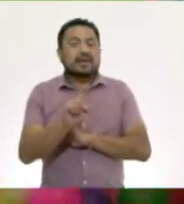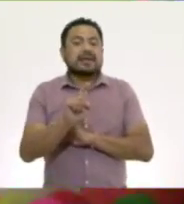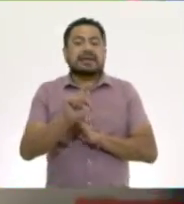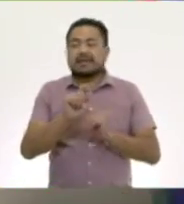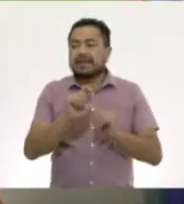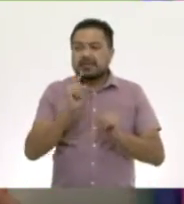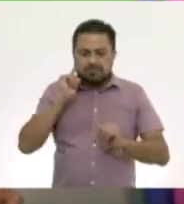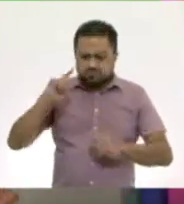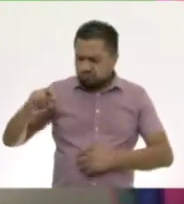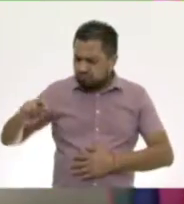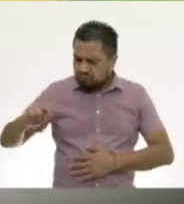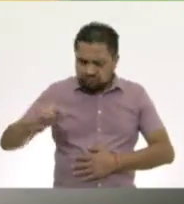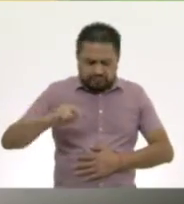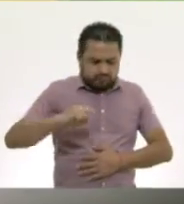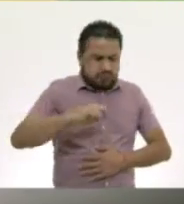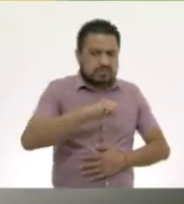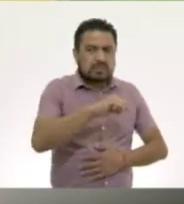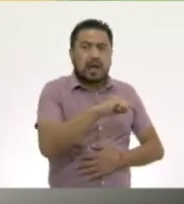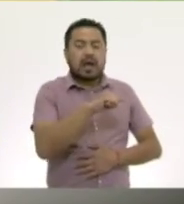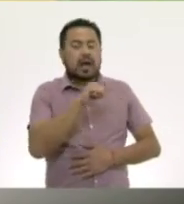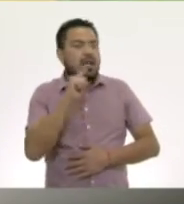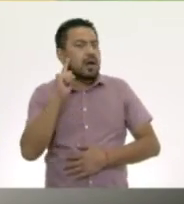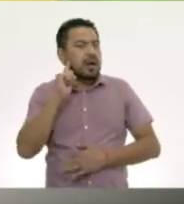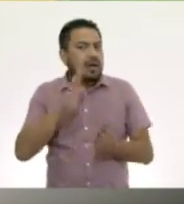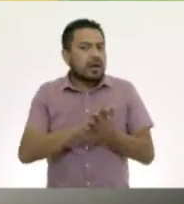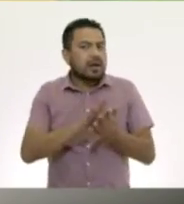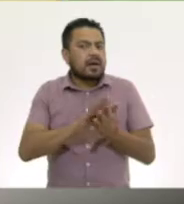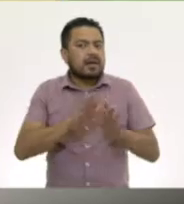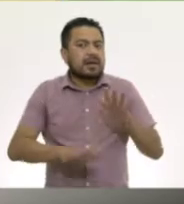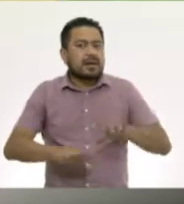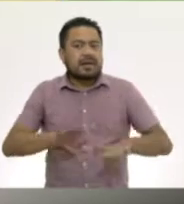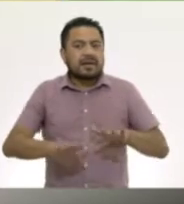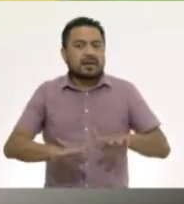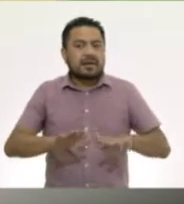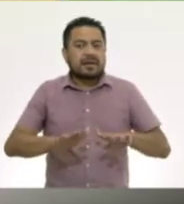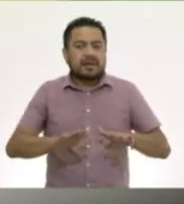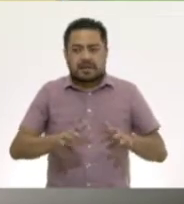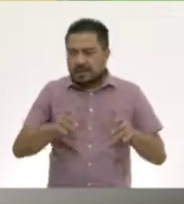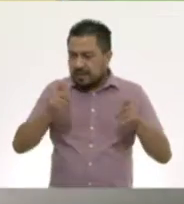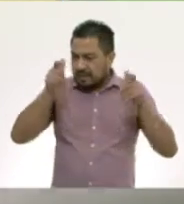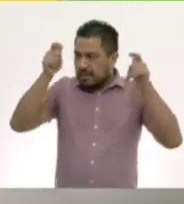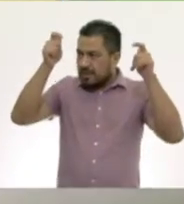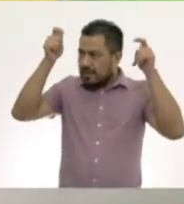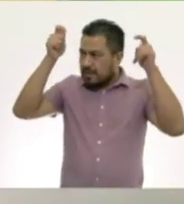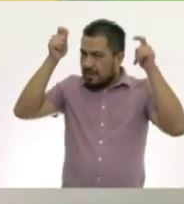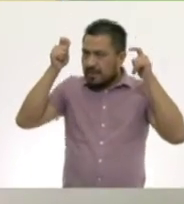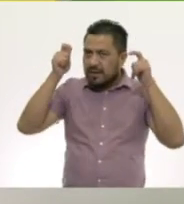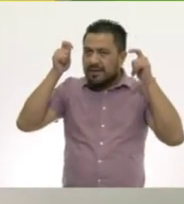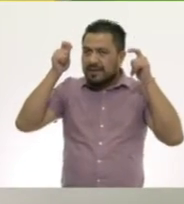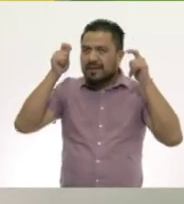cucú, pasó un caballero. Cucú, cucú, con capa y sombrero.